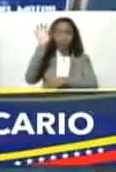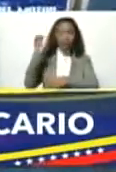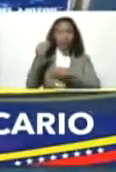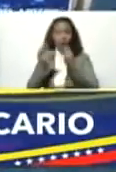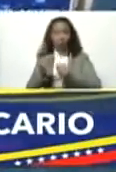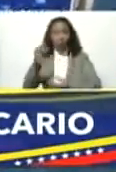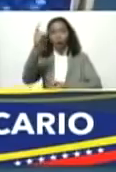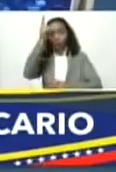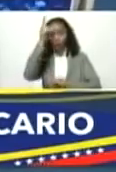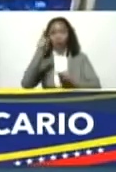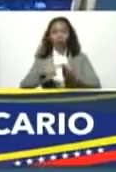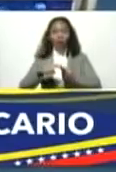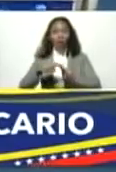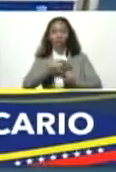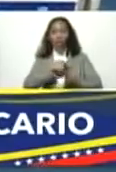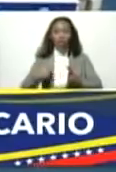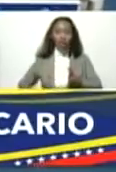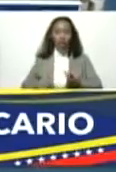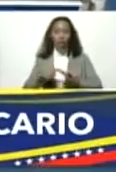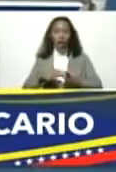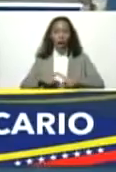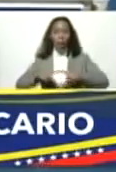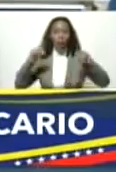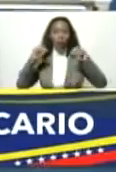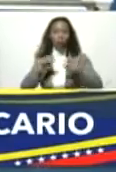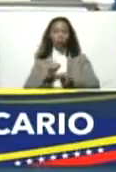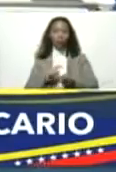Alemania China Japón